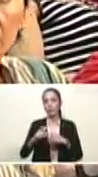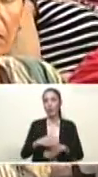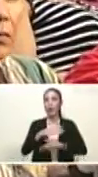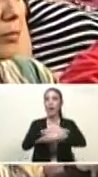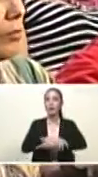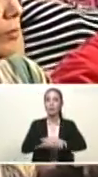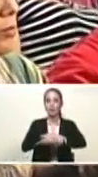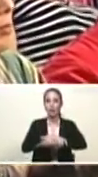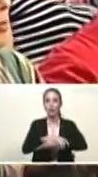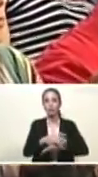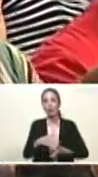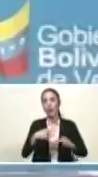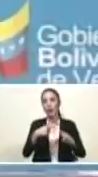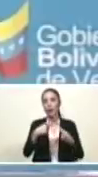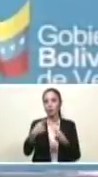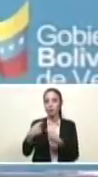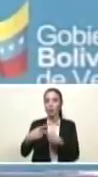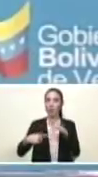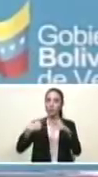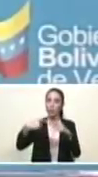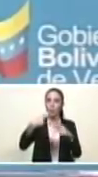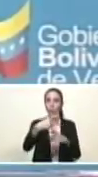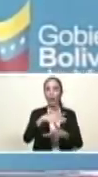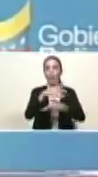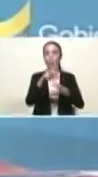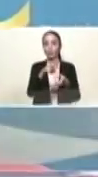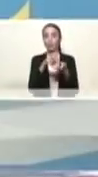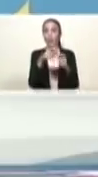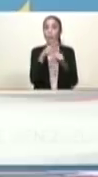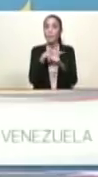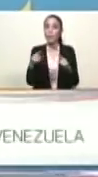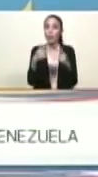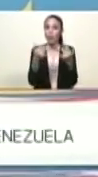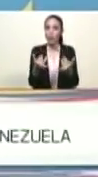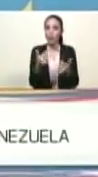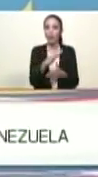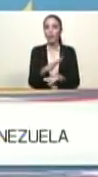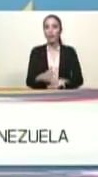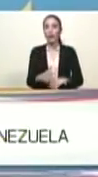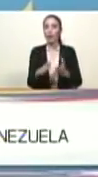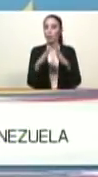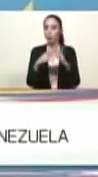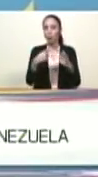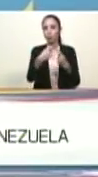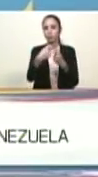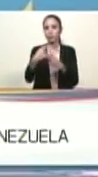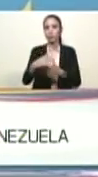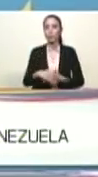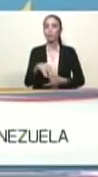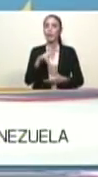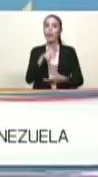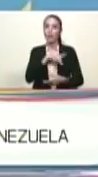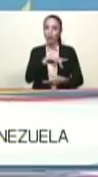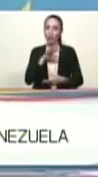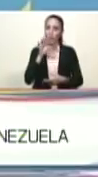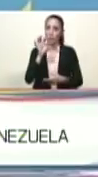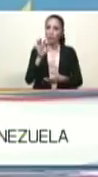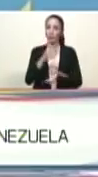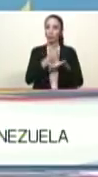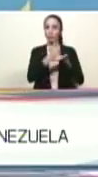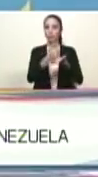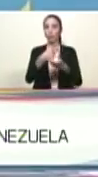Social y de luego pasan al Seguro Social a cobrar. Pero mientras tanto, el sistema de protección del carnet de la patria les va a garantizar